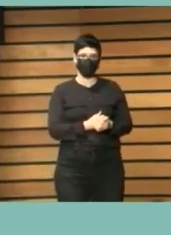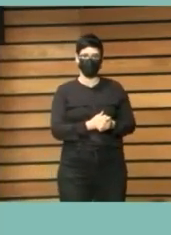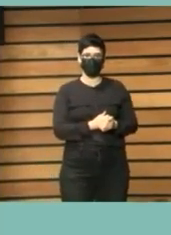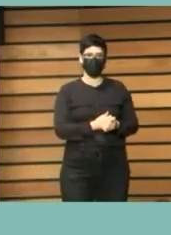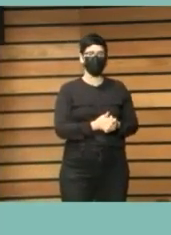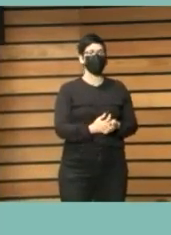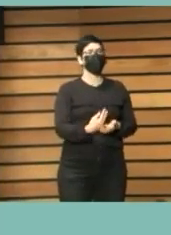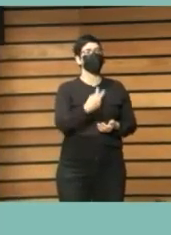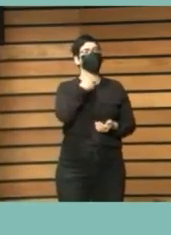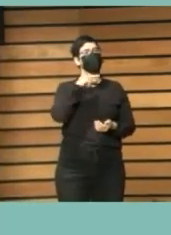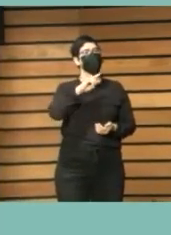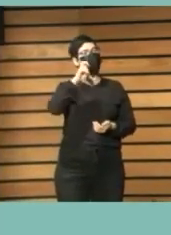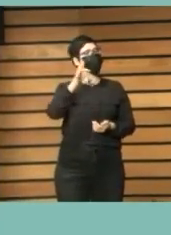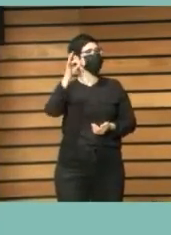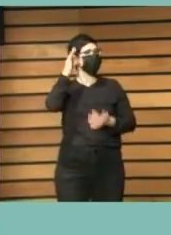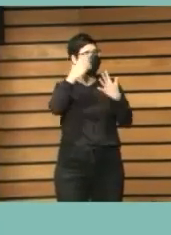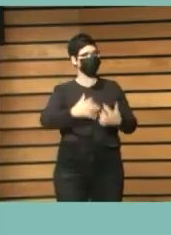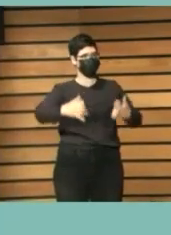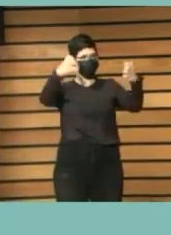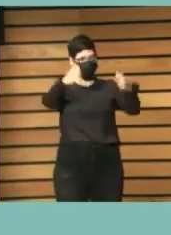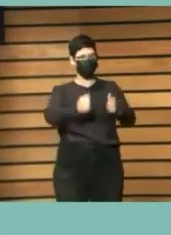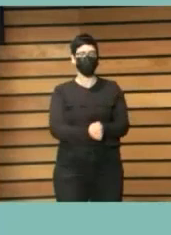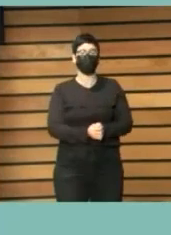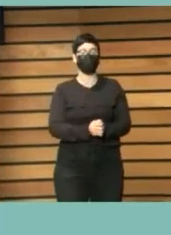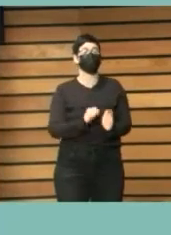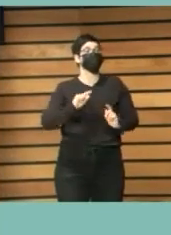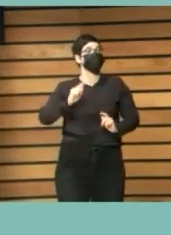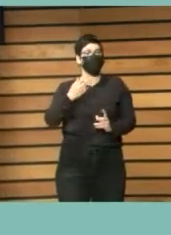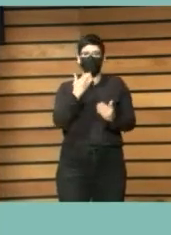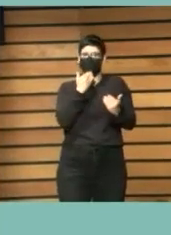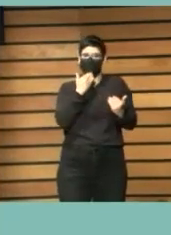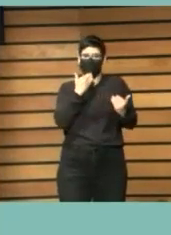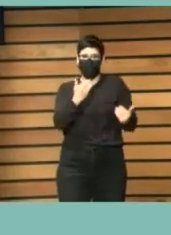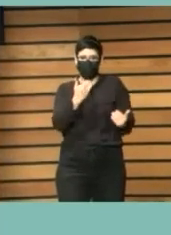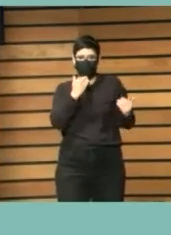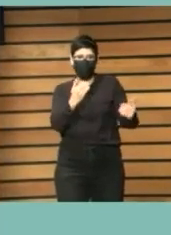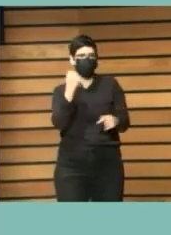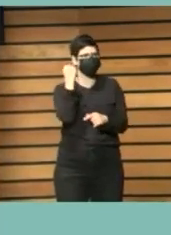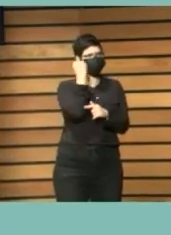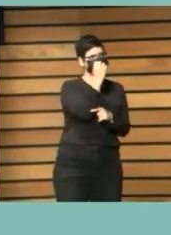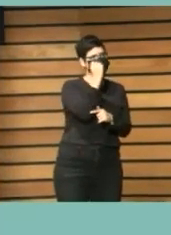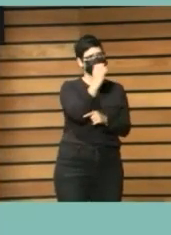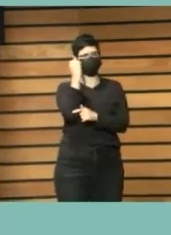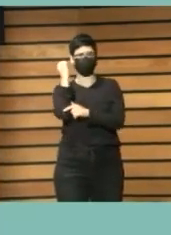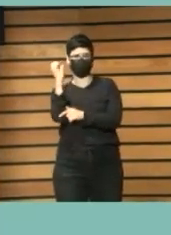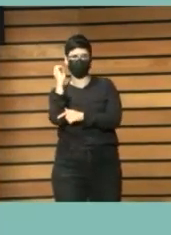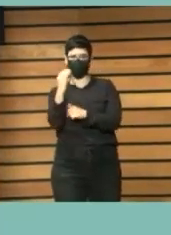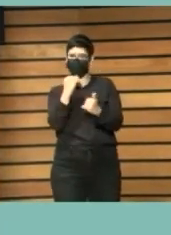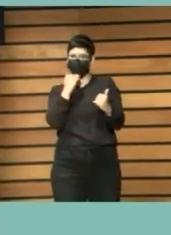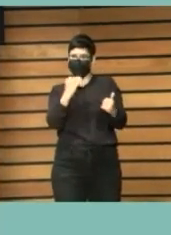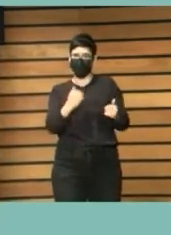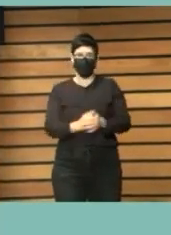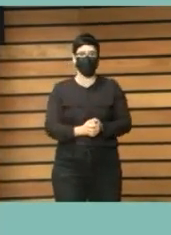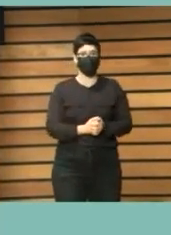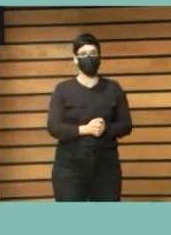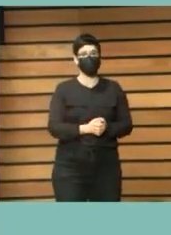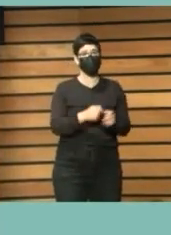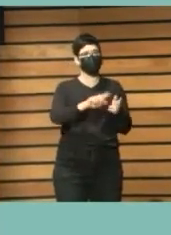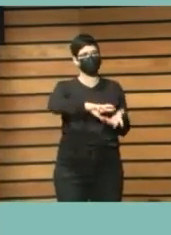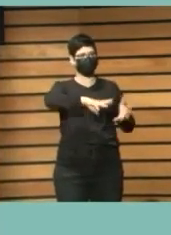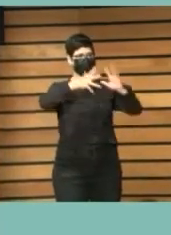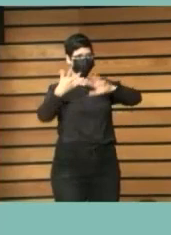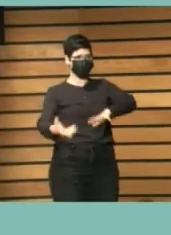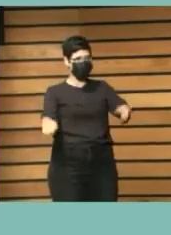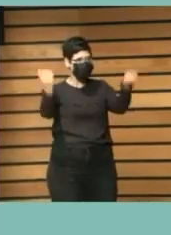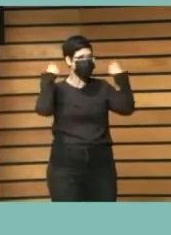bueno pues nada gracias daros las gracias por la concisión de vuestras presentaciones y la aplicación práctica en